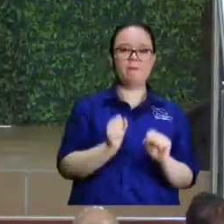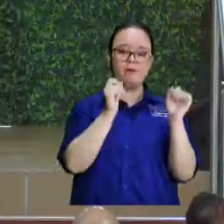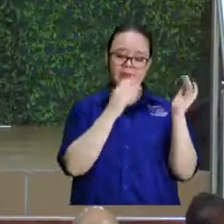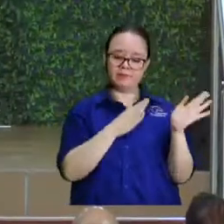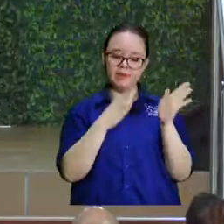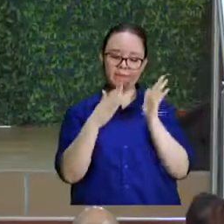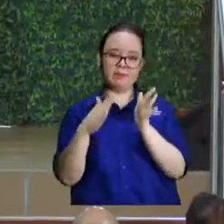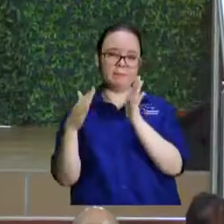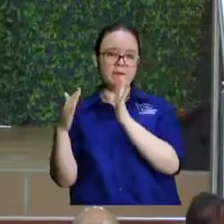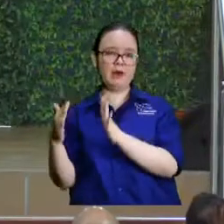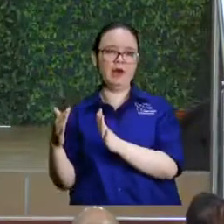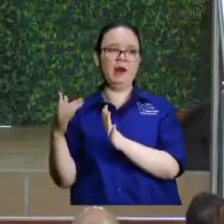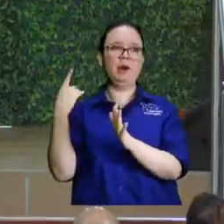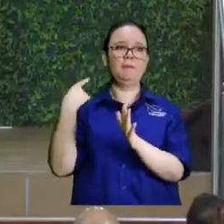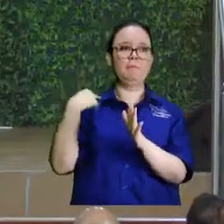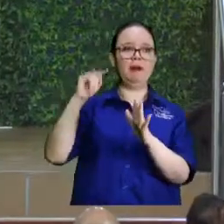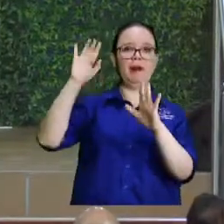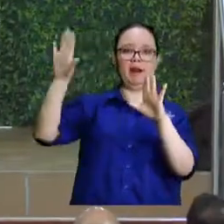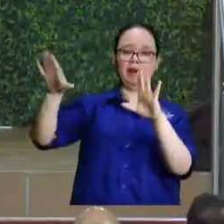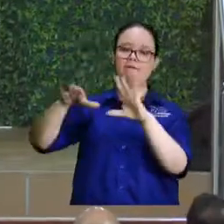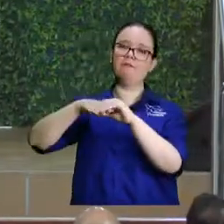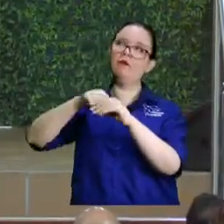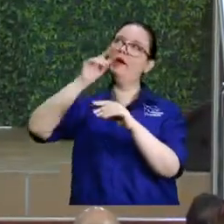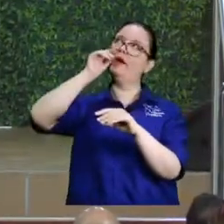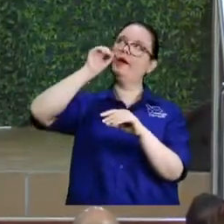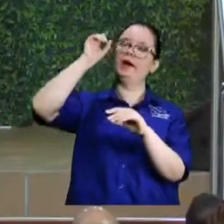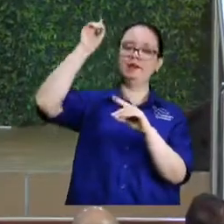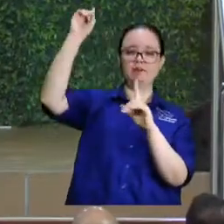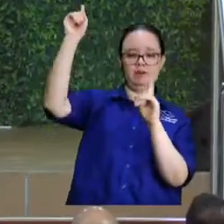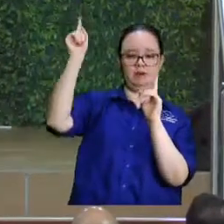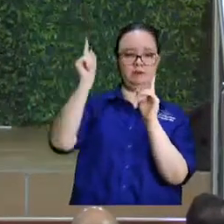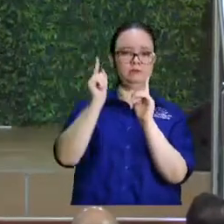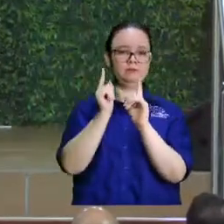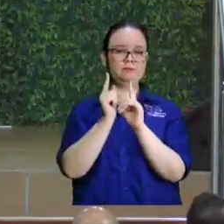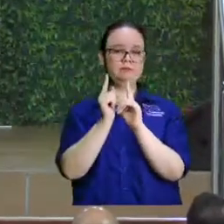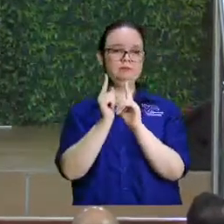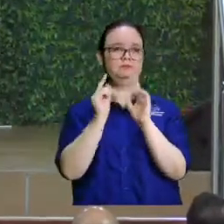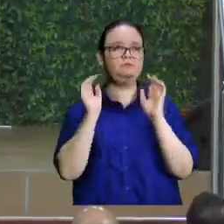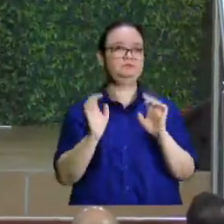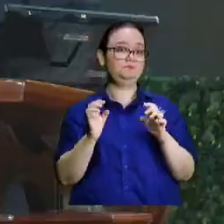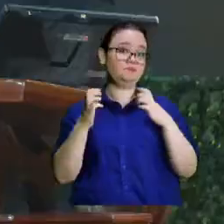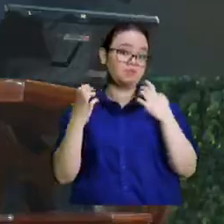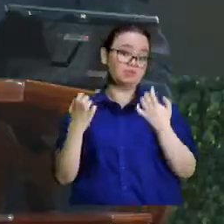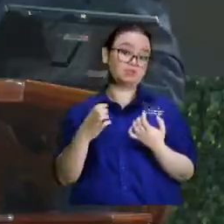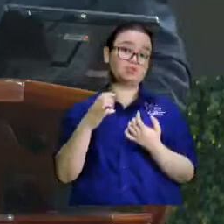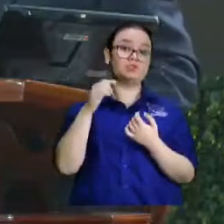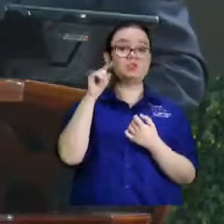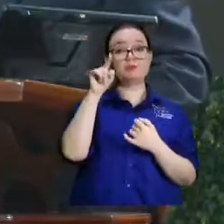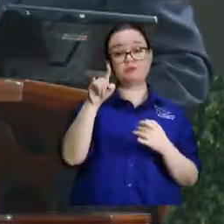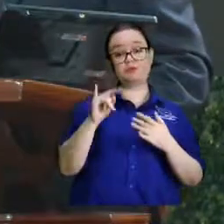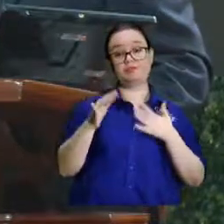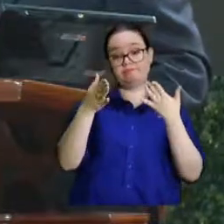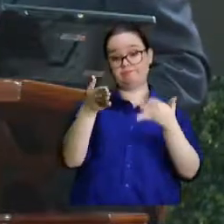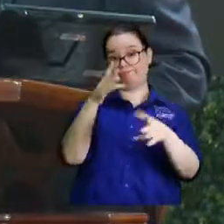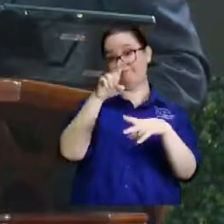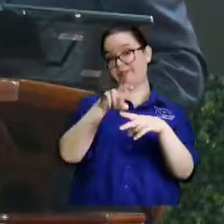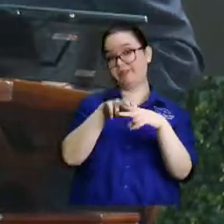preparar para la boda que viene. Eso es lo que me interesa. Y como a me lo pusieron aquí,